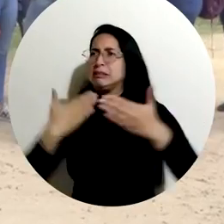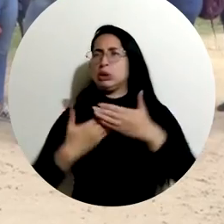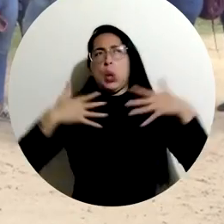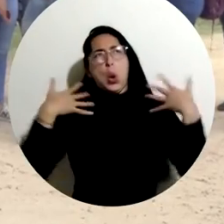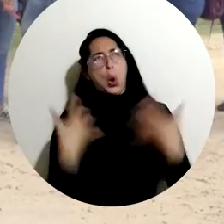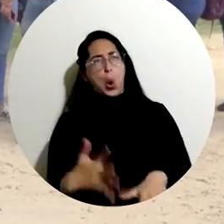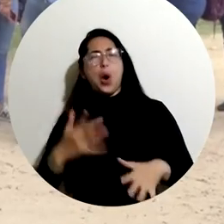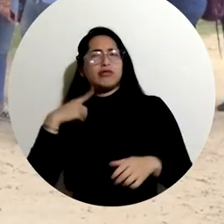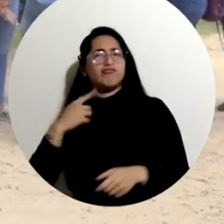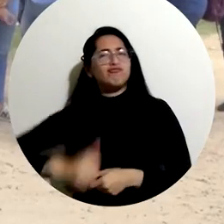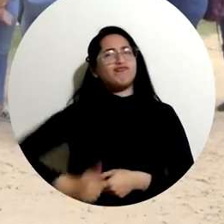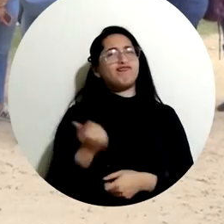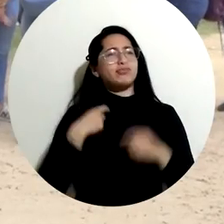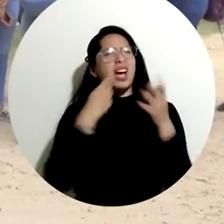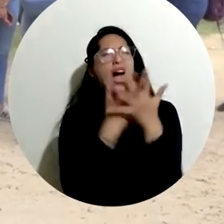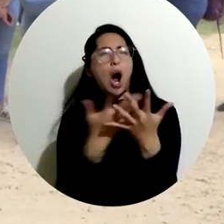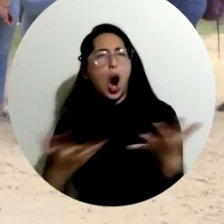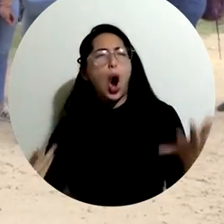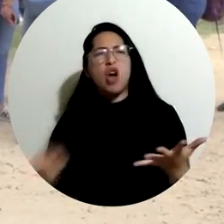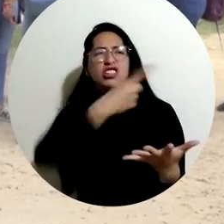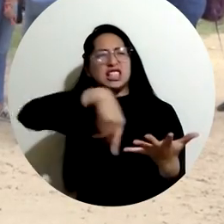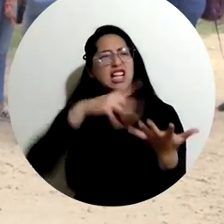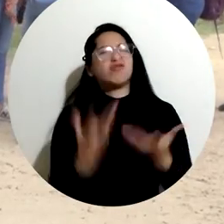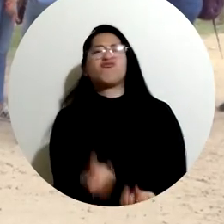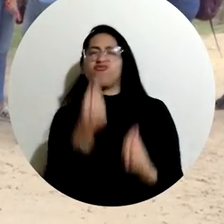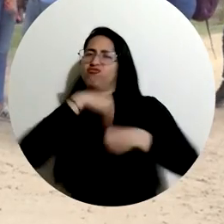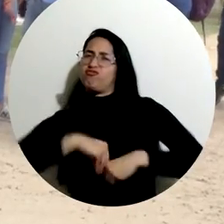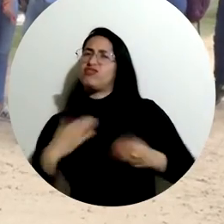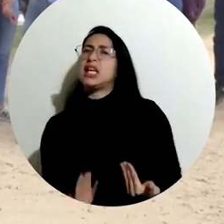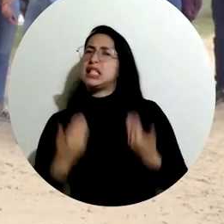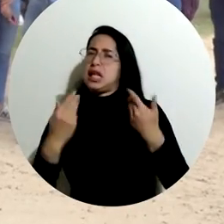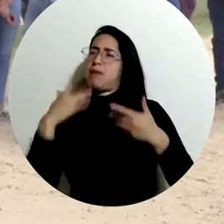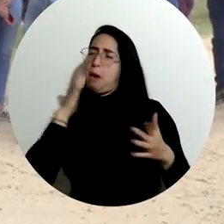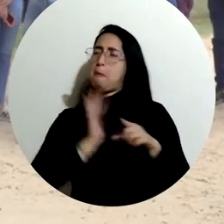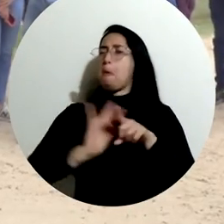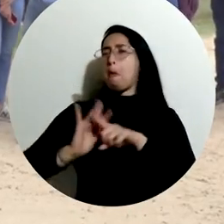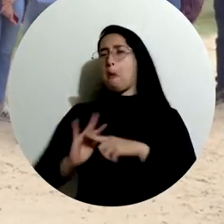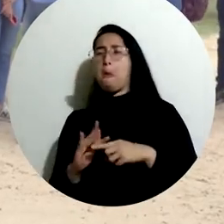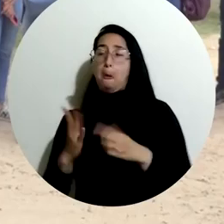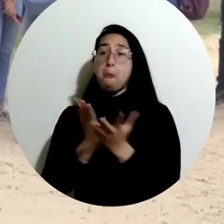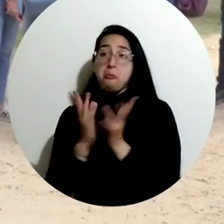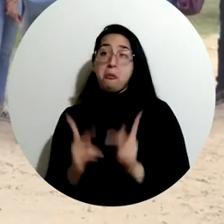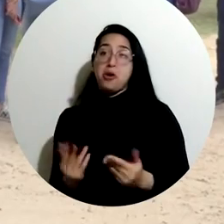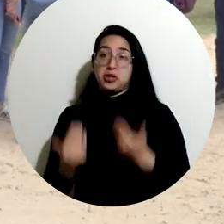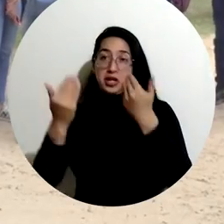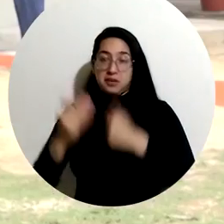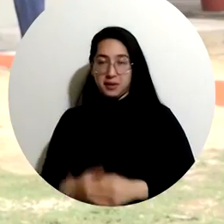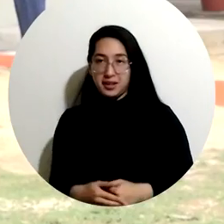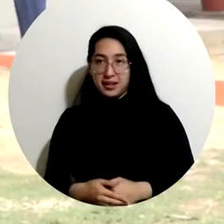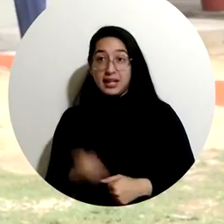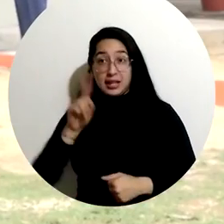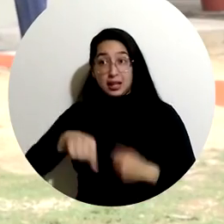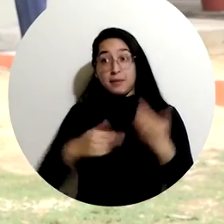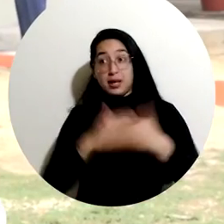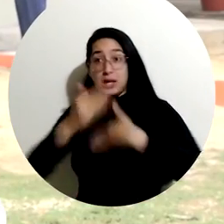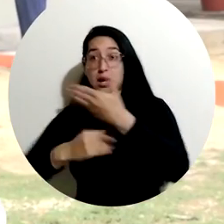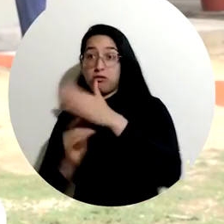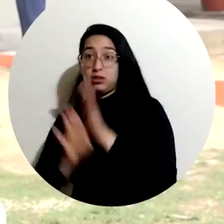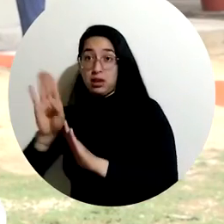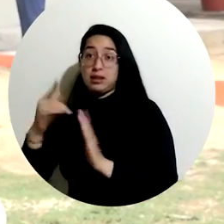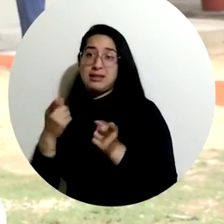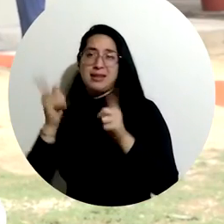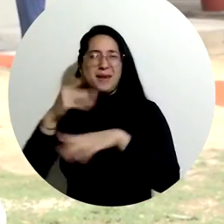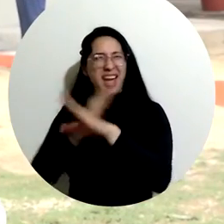obviamente son nuevos equipos, son nuevas tecnologías y son unas capacidades enormes que nos brindan a nosotros como estudiantes. También es un gran